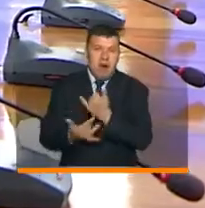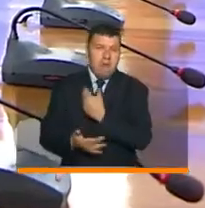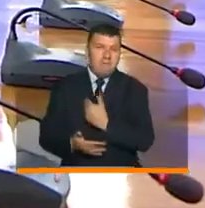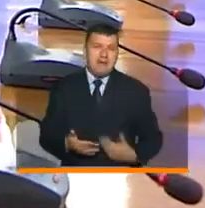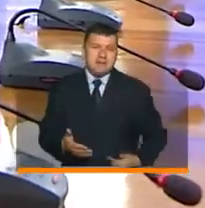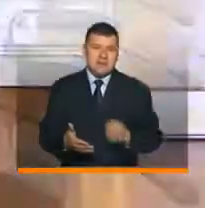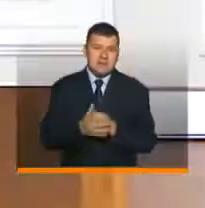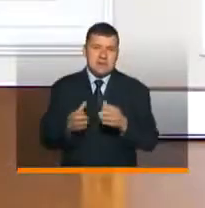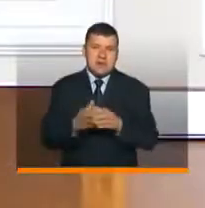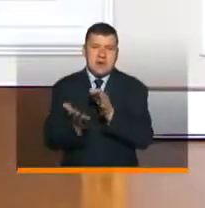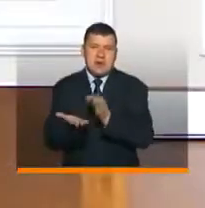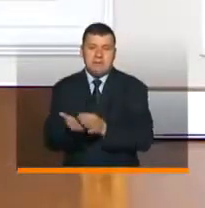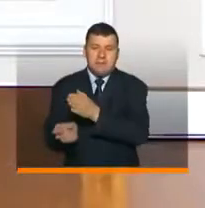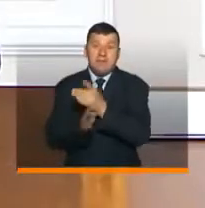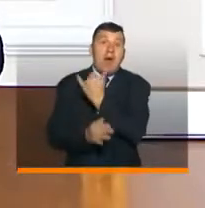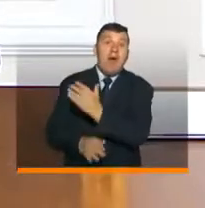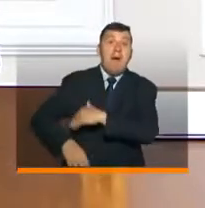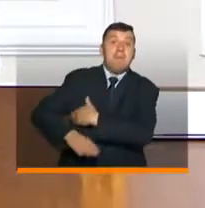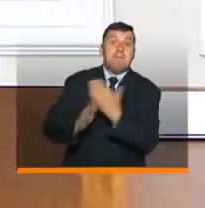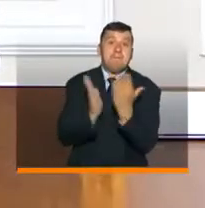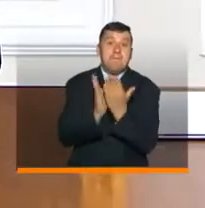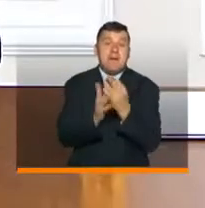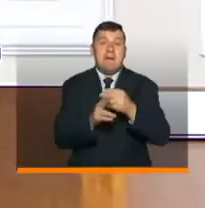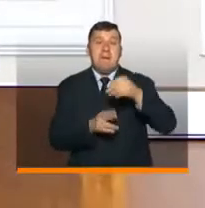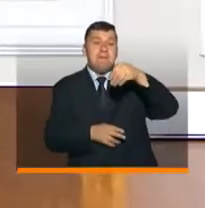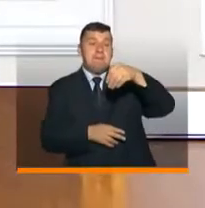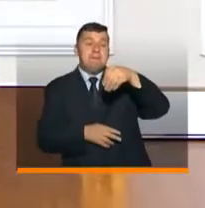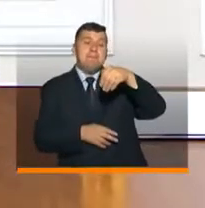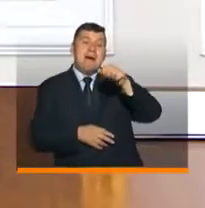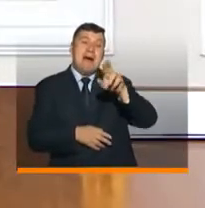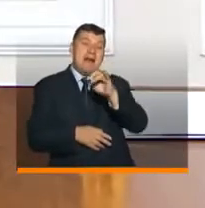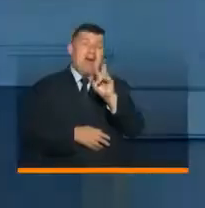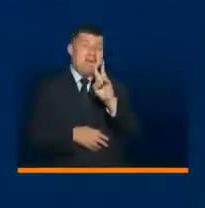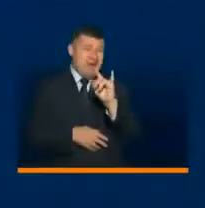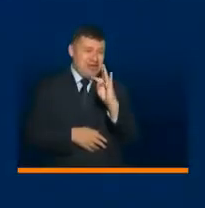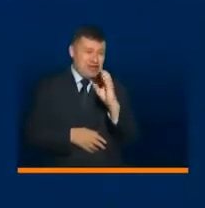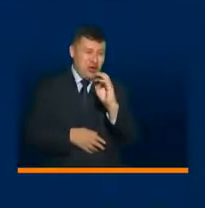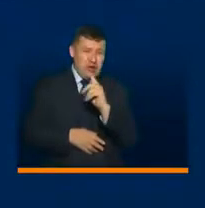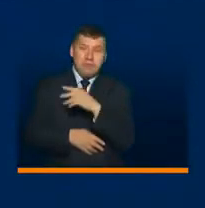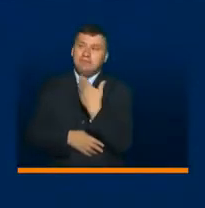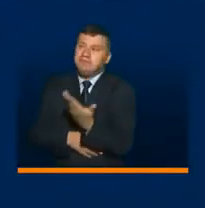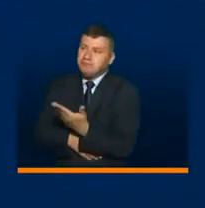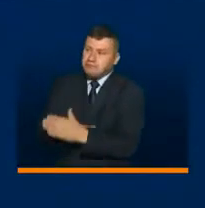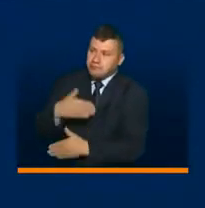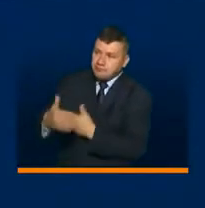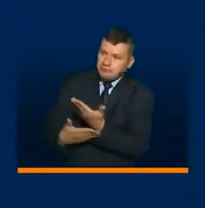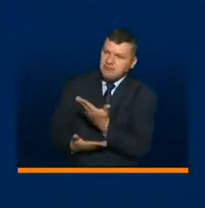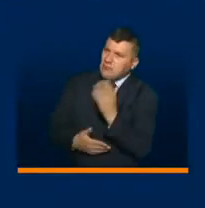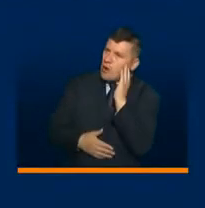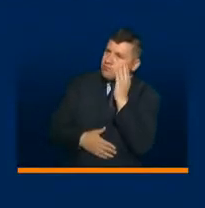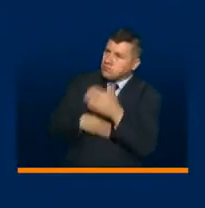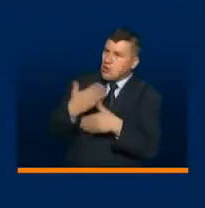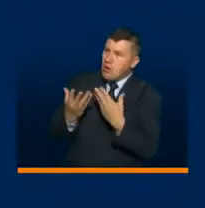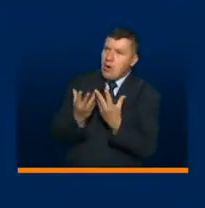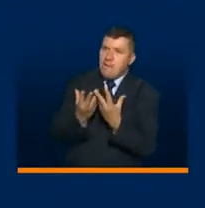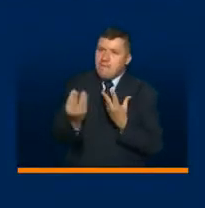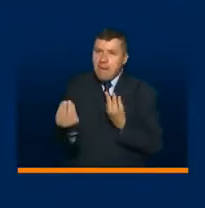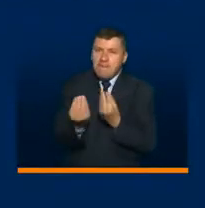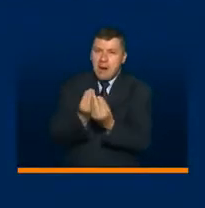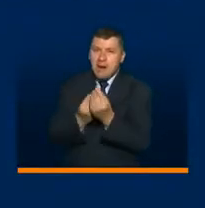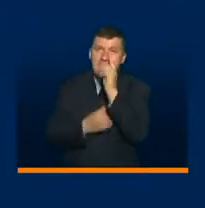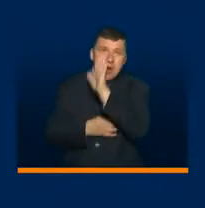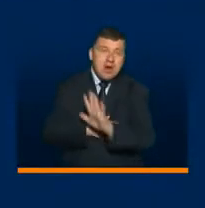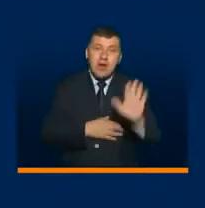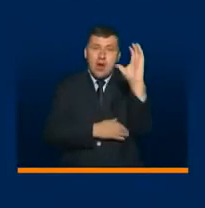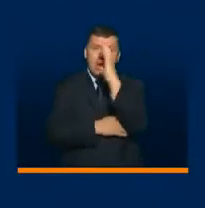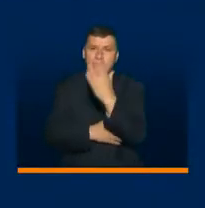Está con nosotros la ministra de Educación, María Victoria Angulo. Ministra, alternancia, ¿cómo está avanzando este proceso en todo